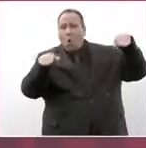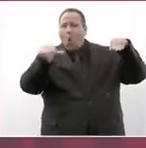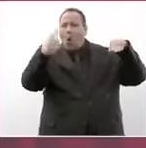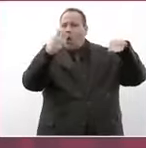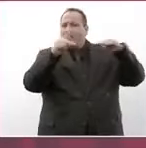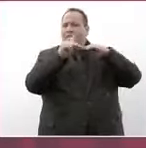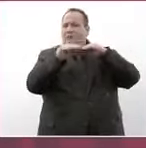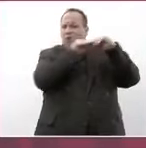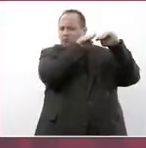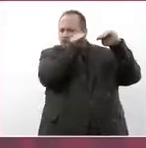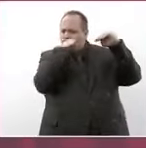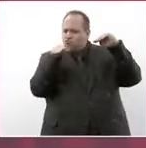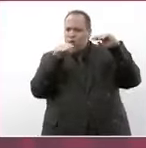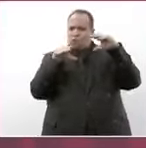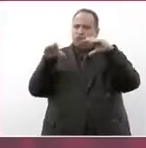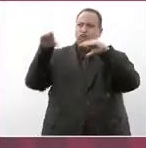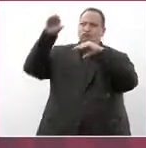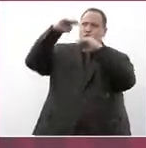kilómetros